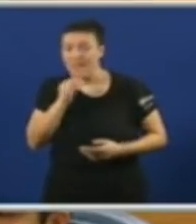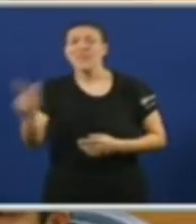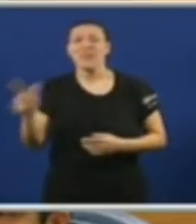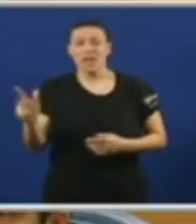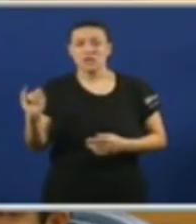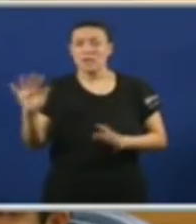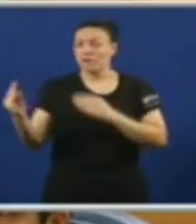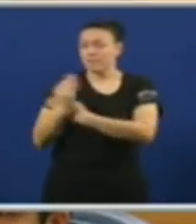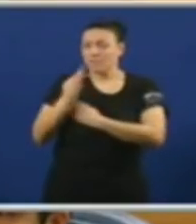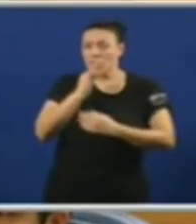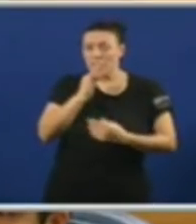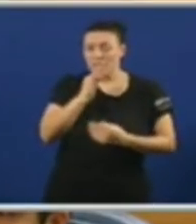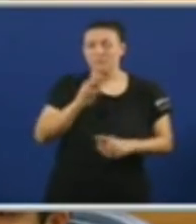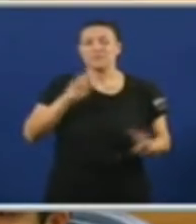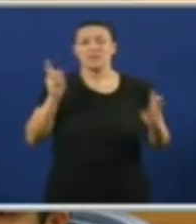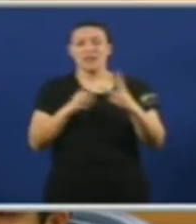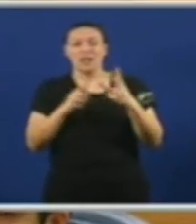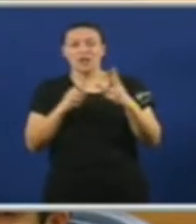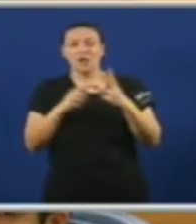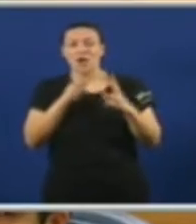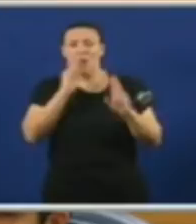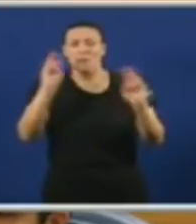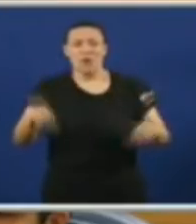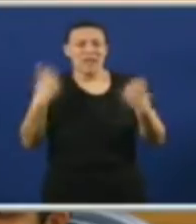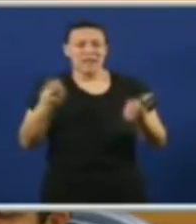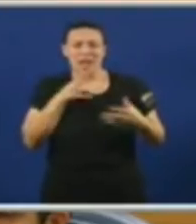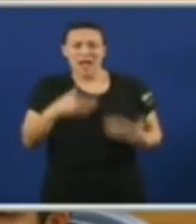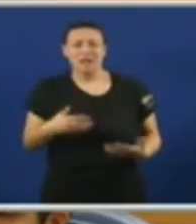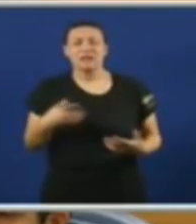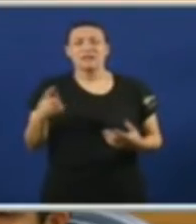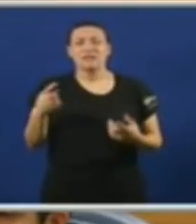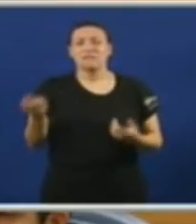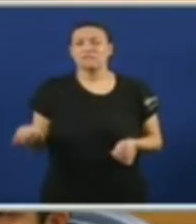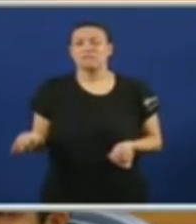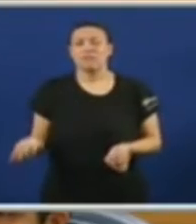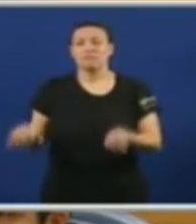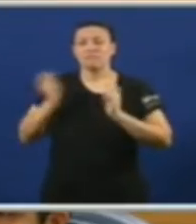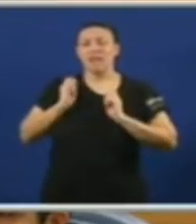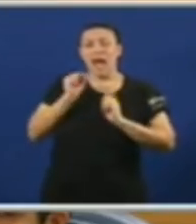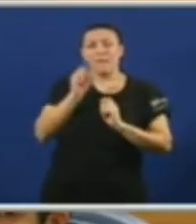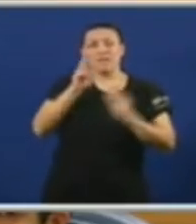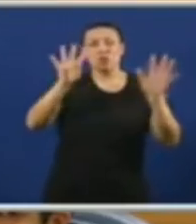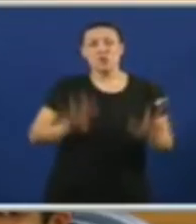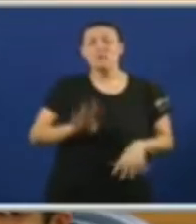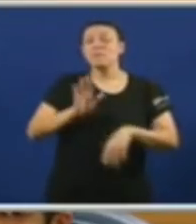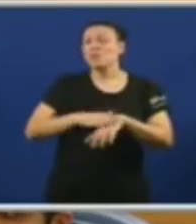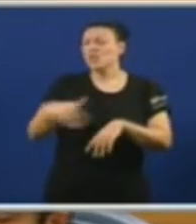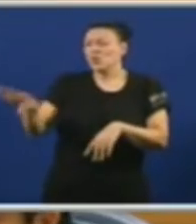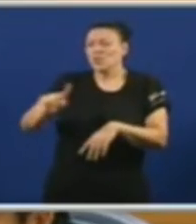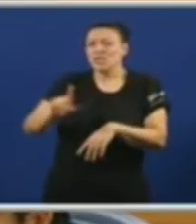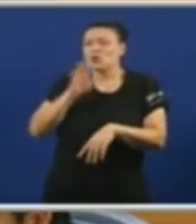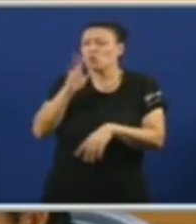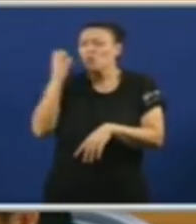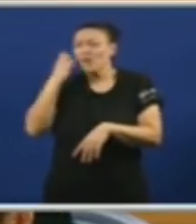A modernización A activar a transferencia da AP9 Porque o que ninguén entende E que